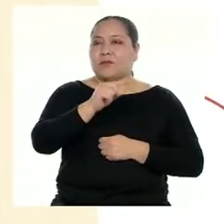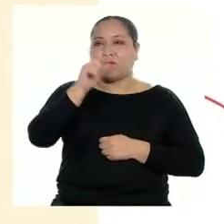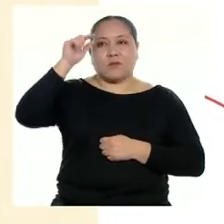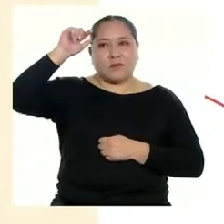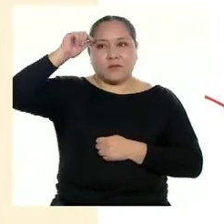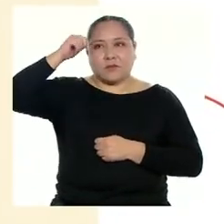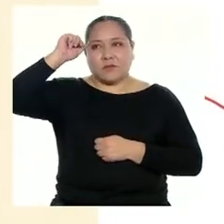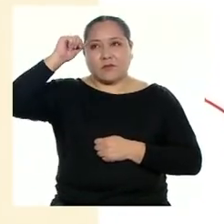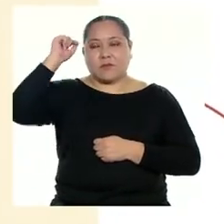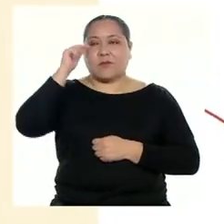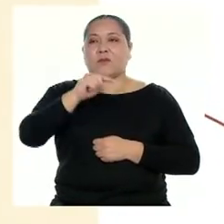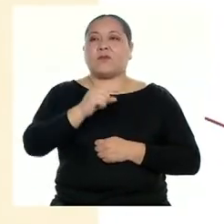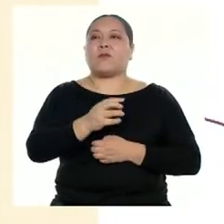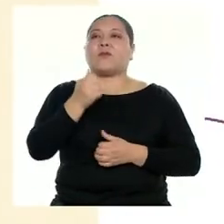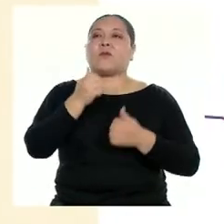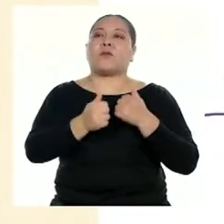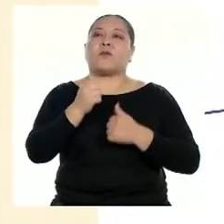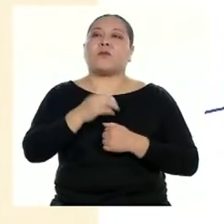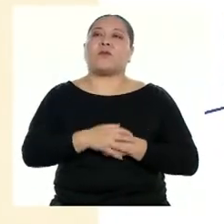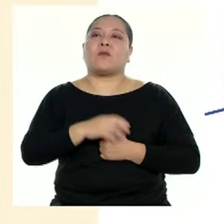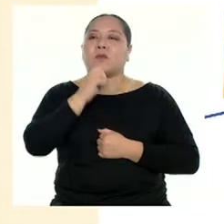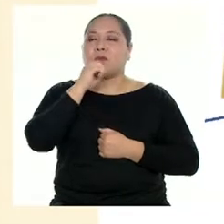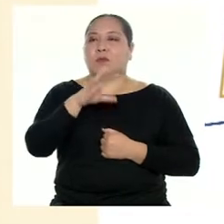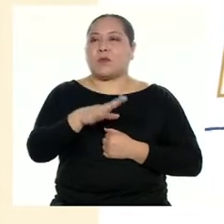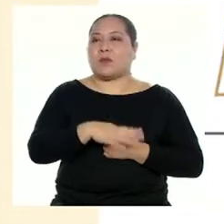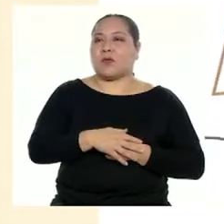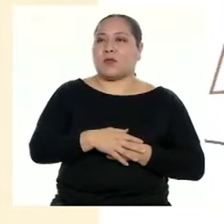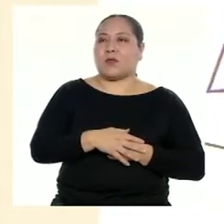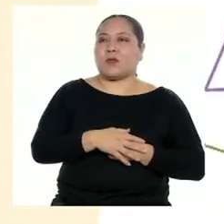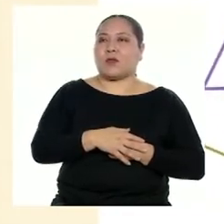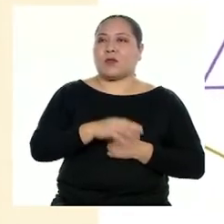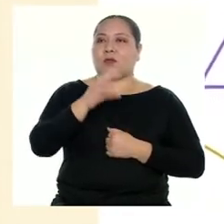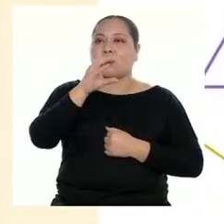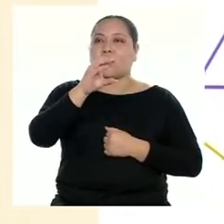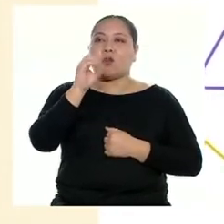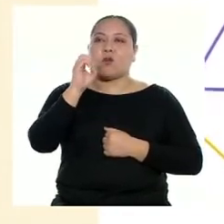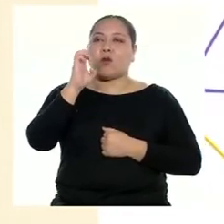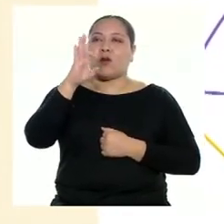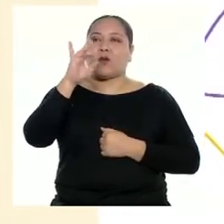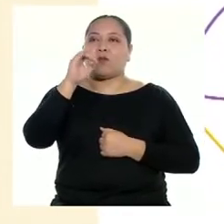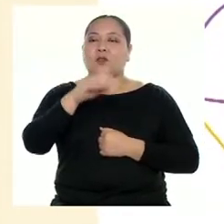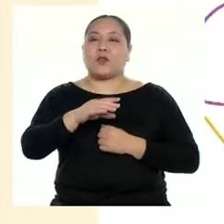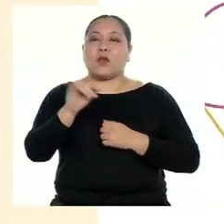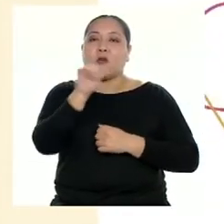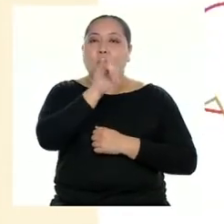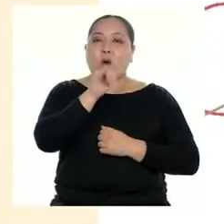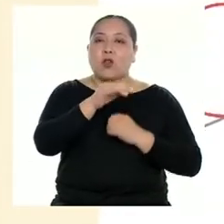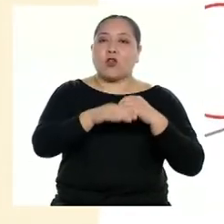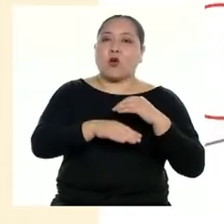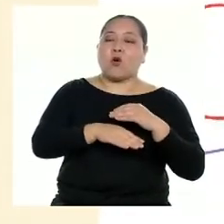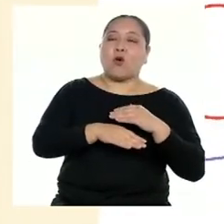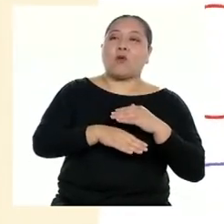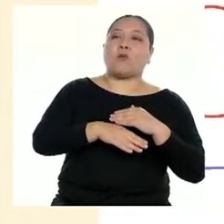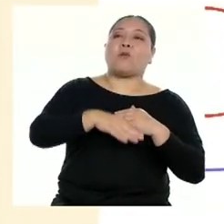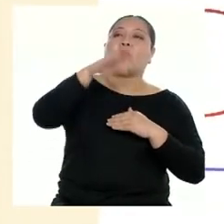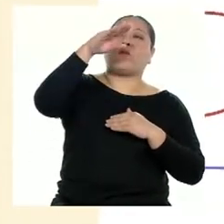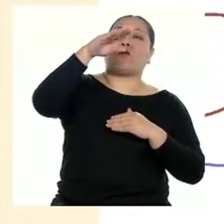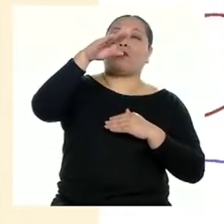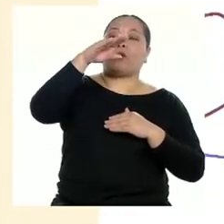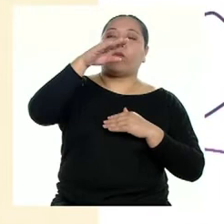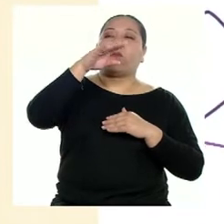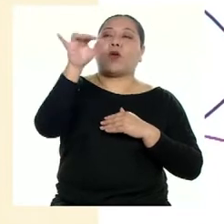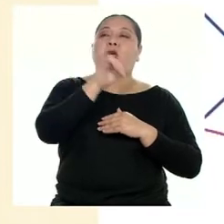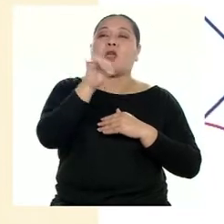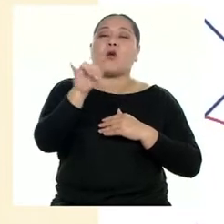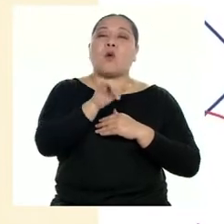recordar nuestra condición. ¿Qué dice así? Coeficiente igual o mayor a 1 y menor que 10. Esto